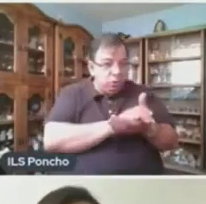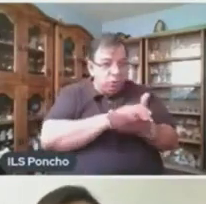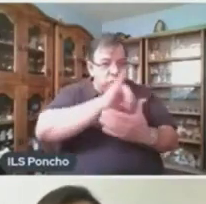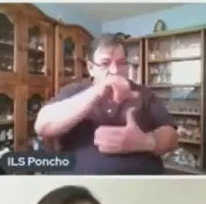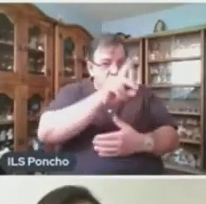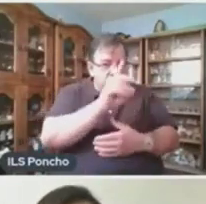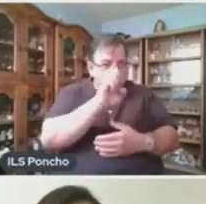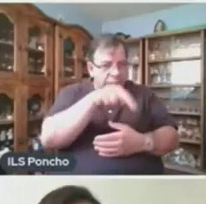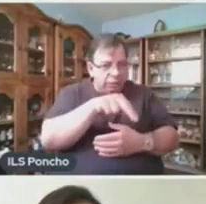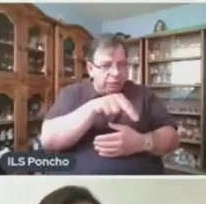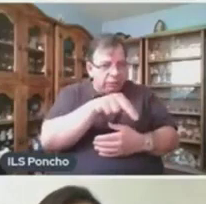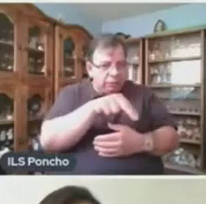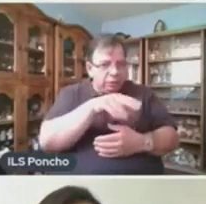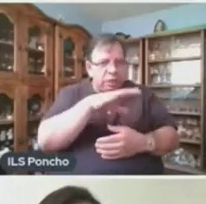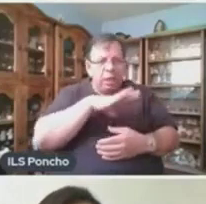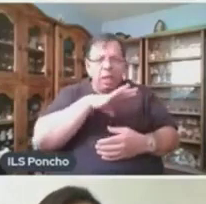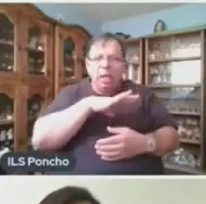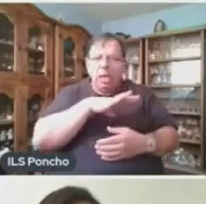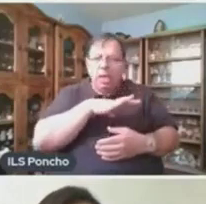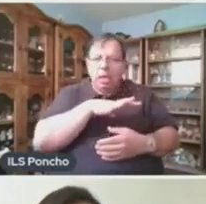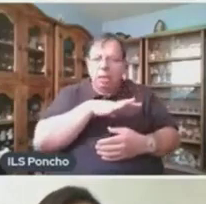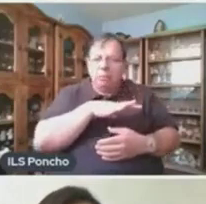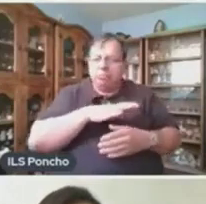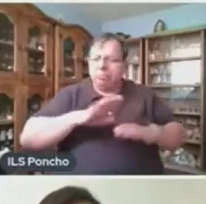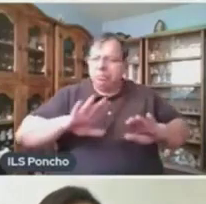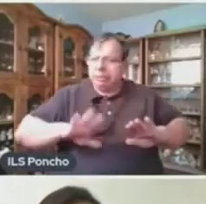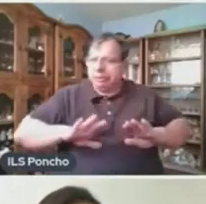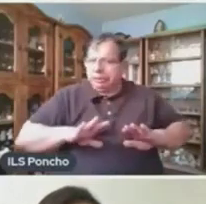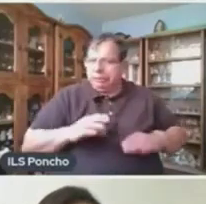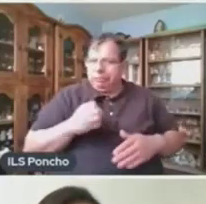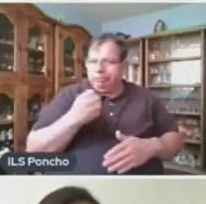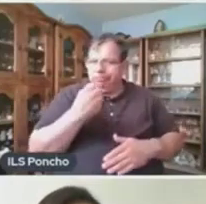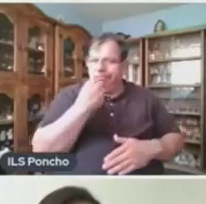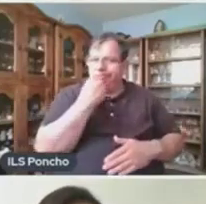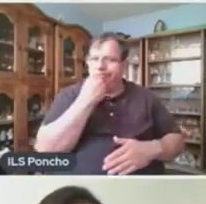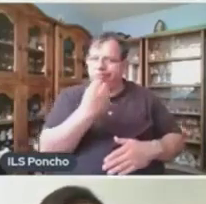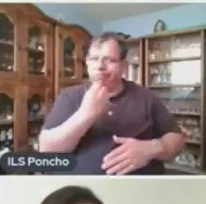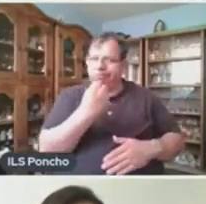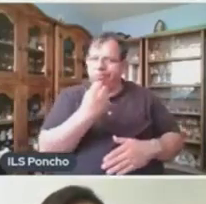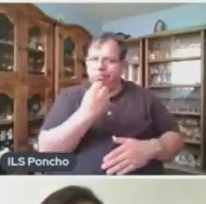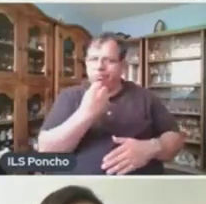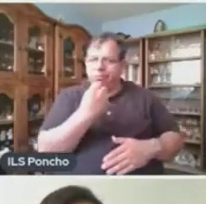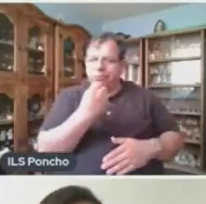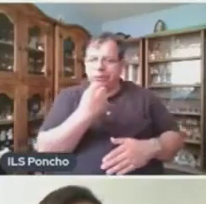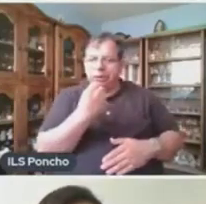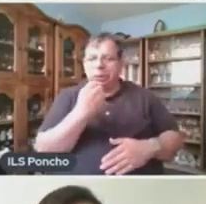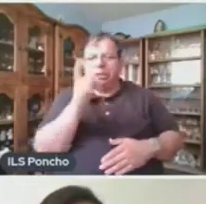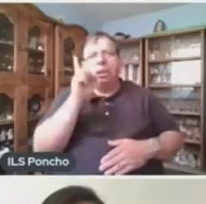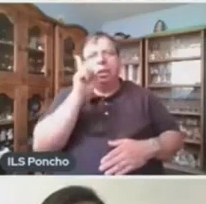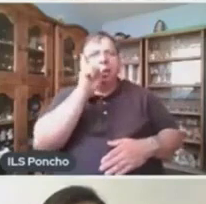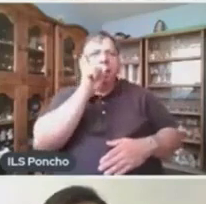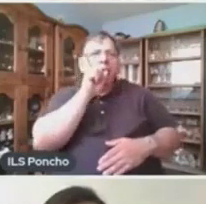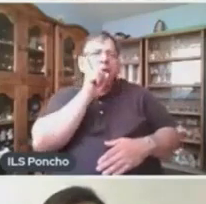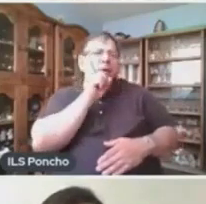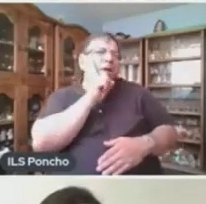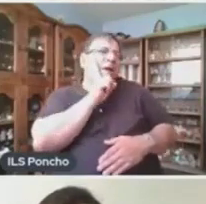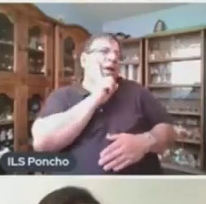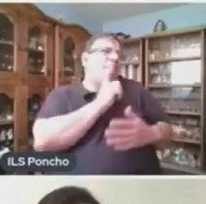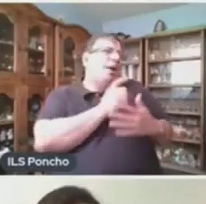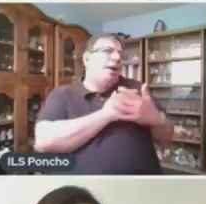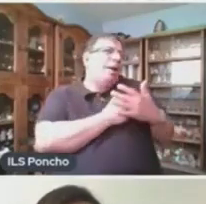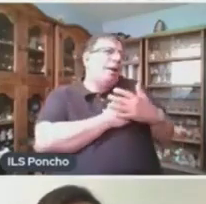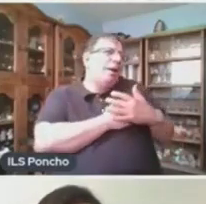Tenía Un carácter Muy fuerte Ella sentía Mucho amor